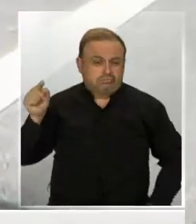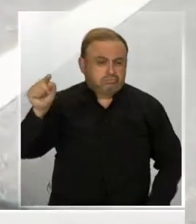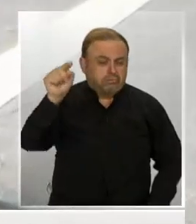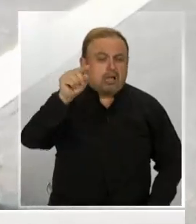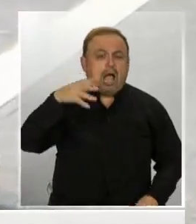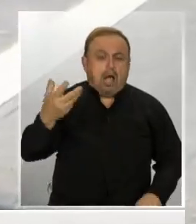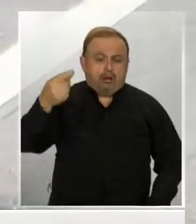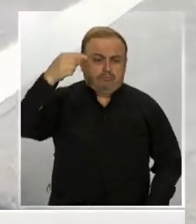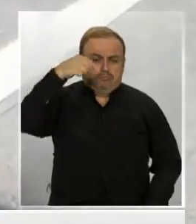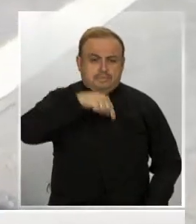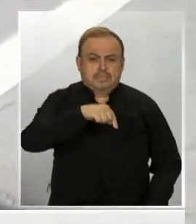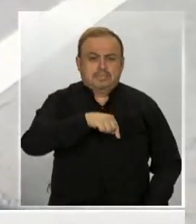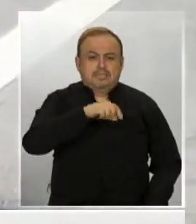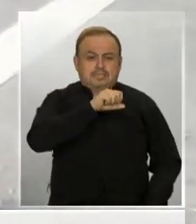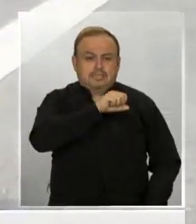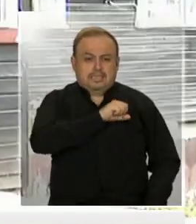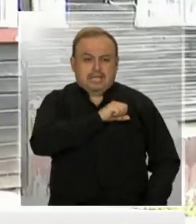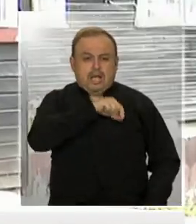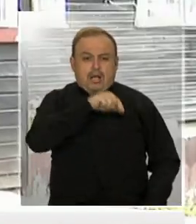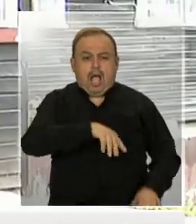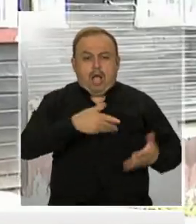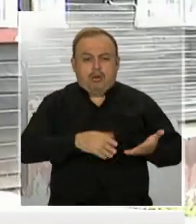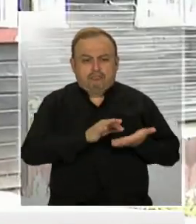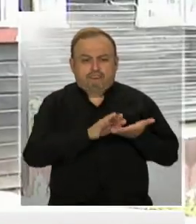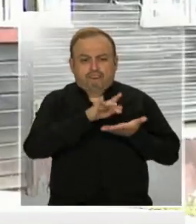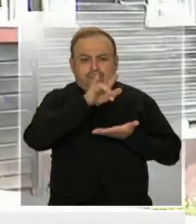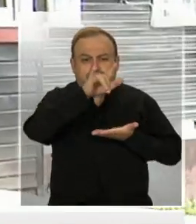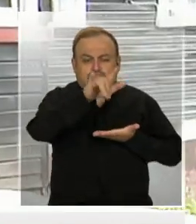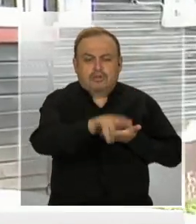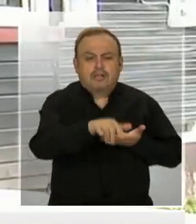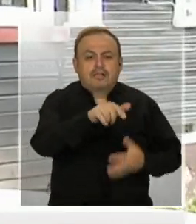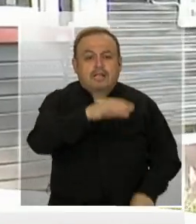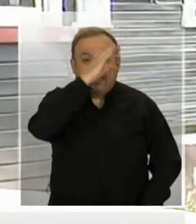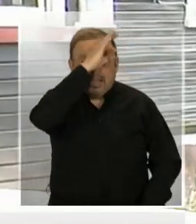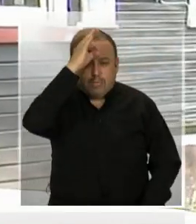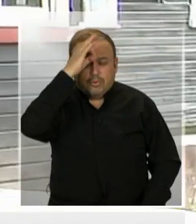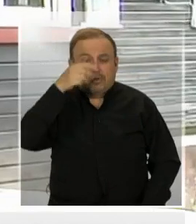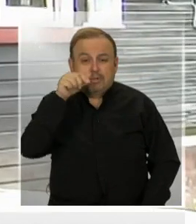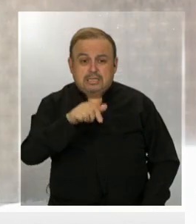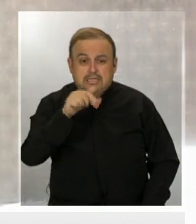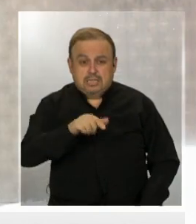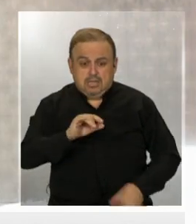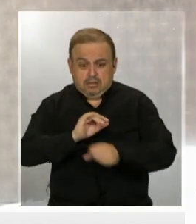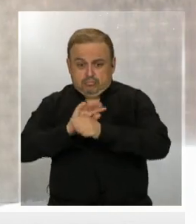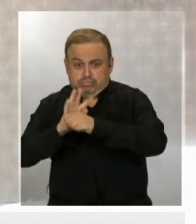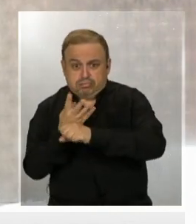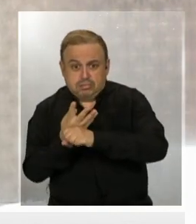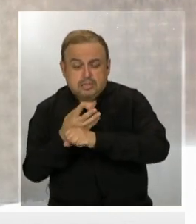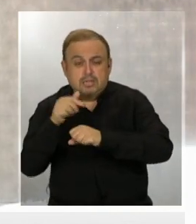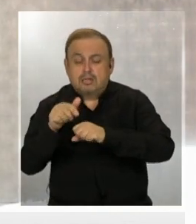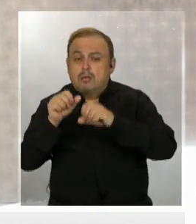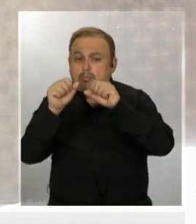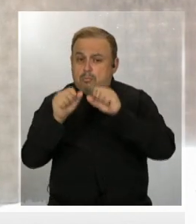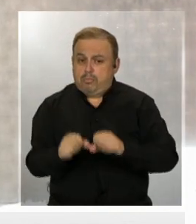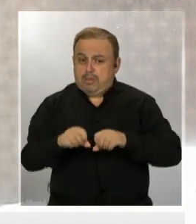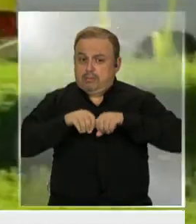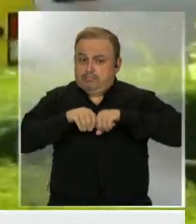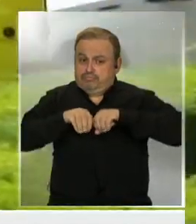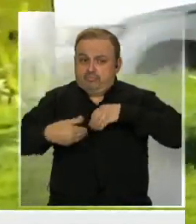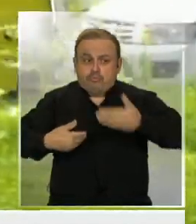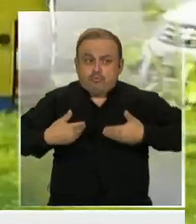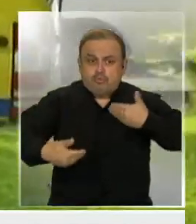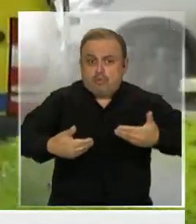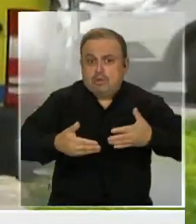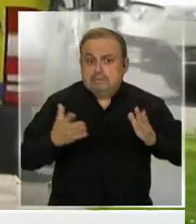región de la Araucanía y que sin duda tienen alerta a las autoridades por si esta mutación del COVID-19 se hubiese expandido a más